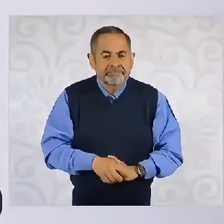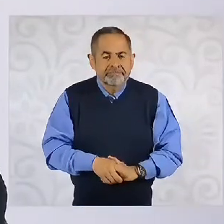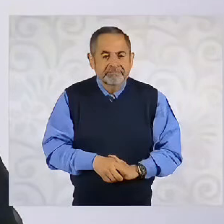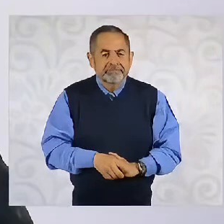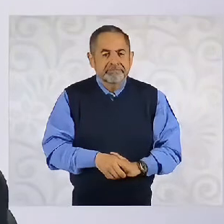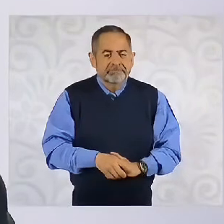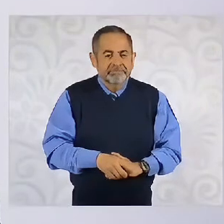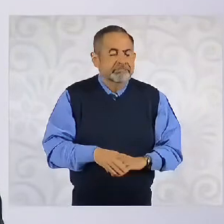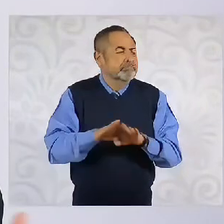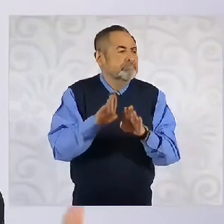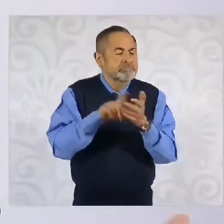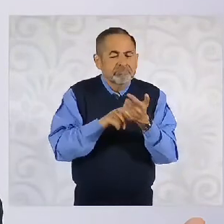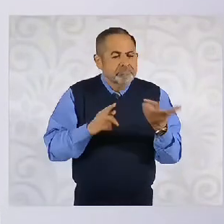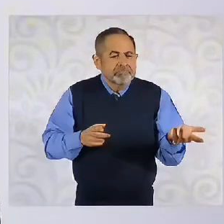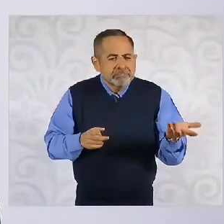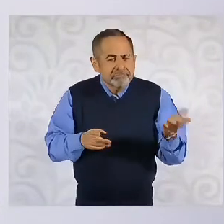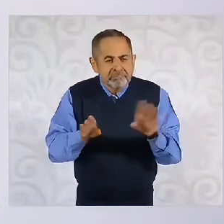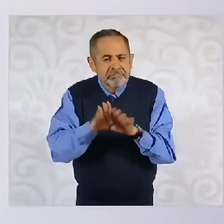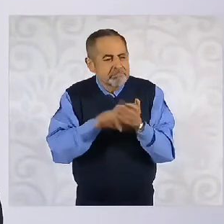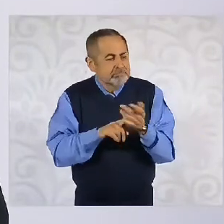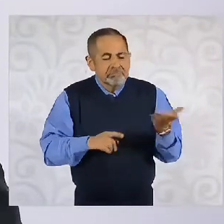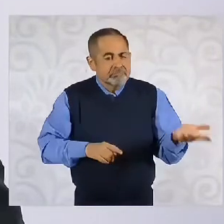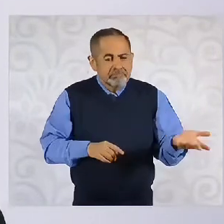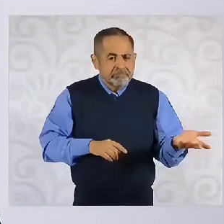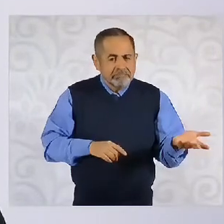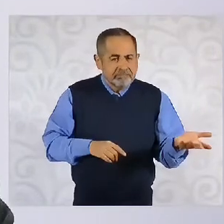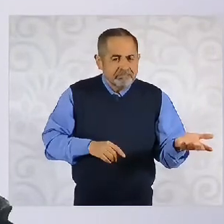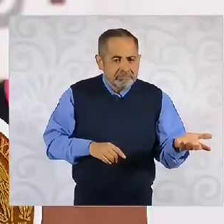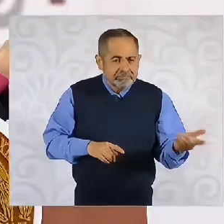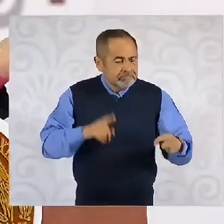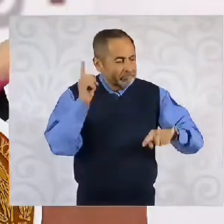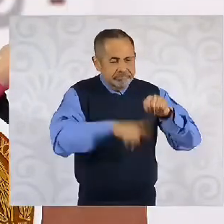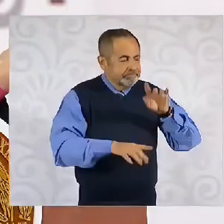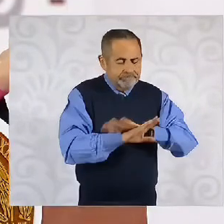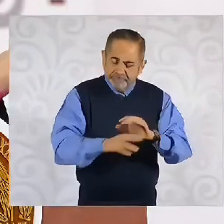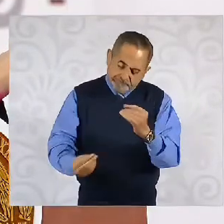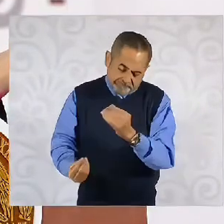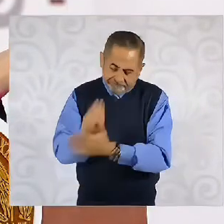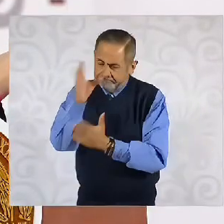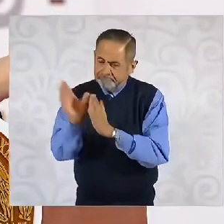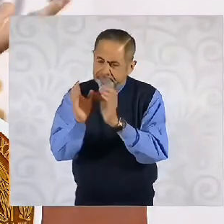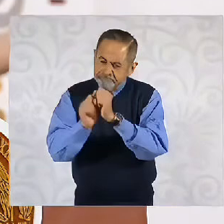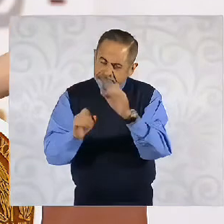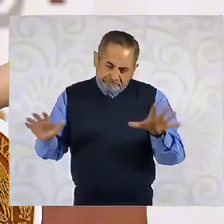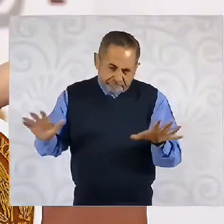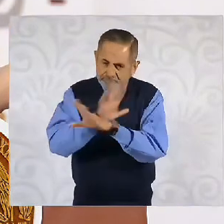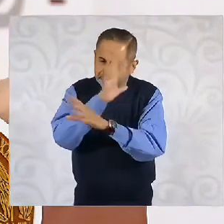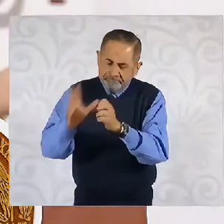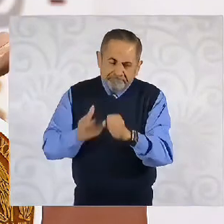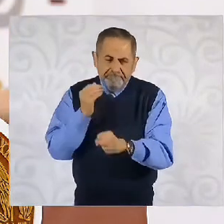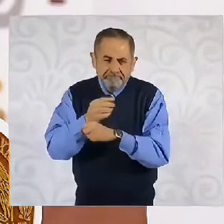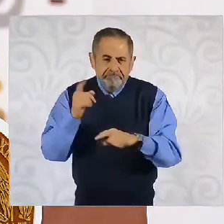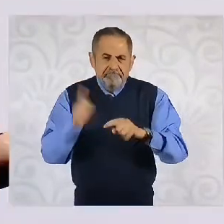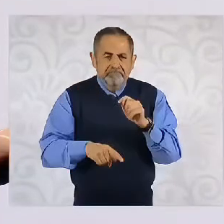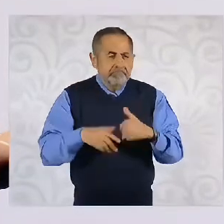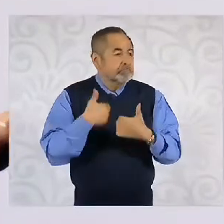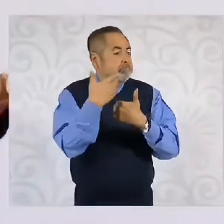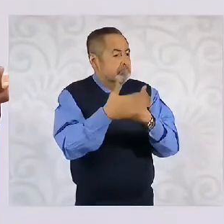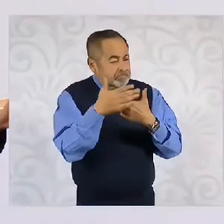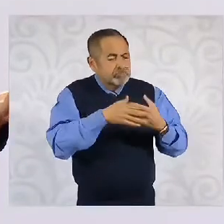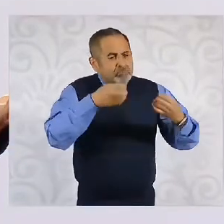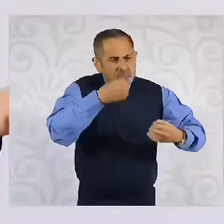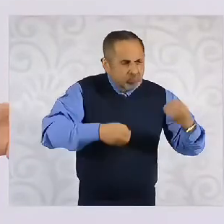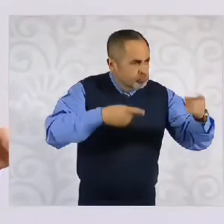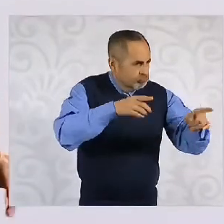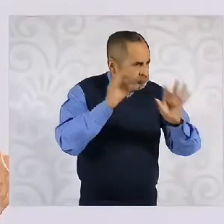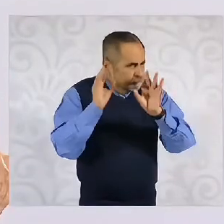¿Cómo podemos romper ese esquema? Pues que venga de abajo. ¿Serán buenos los jueces? Claro que sí, porque hay